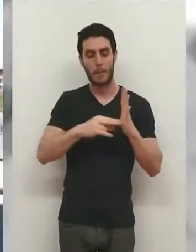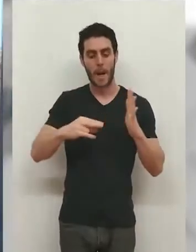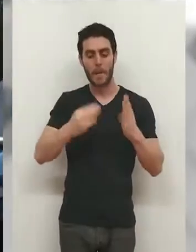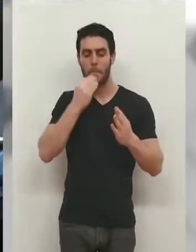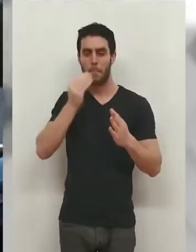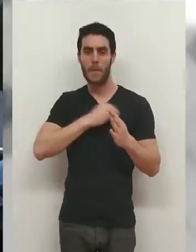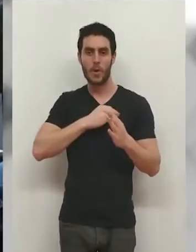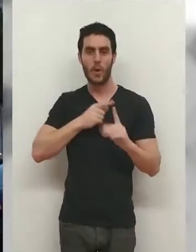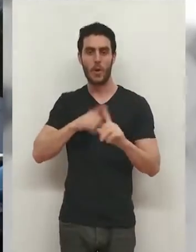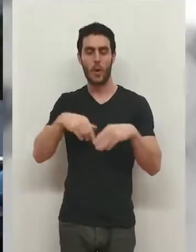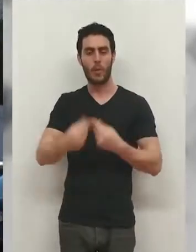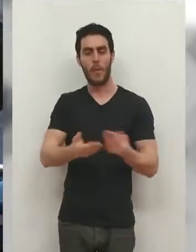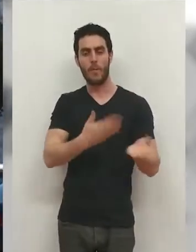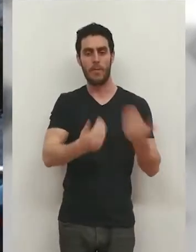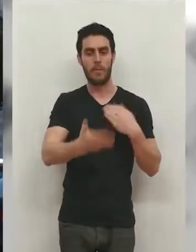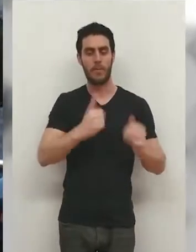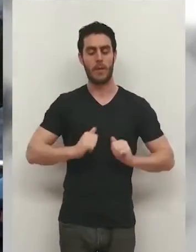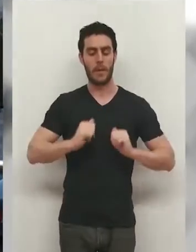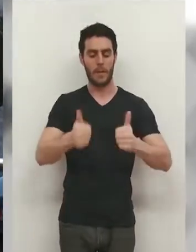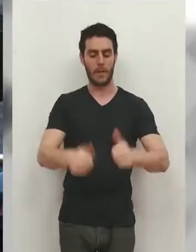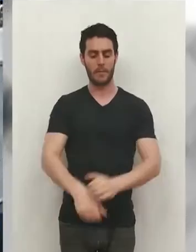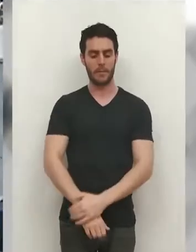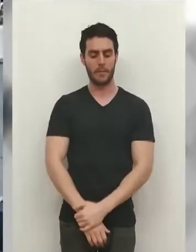desconectada en mayo para dar inicio a su desmontaje.